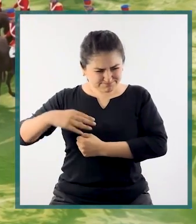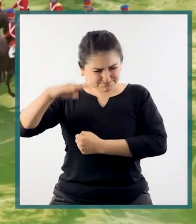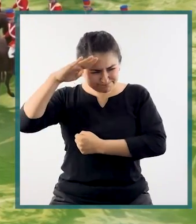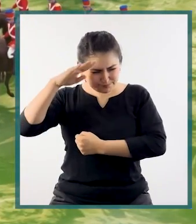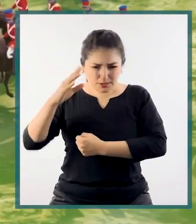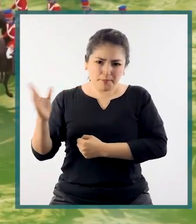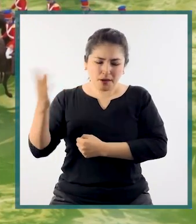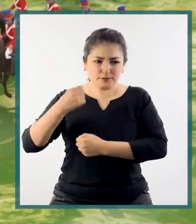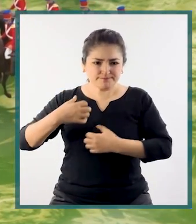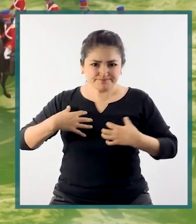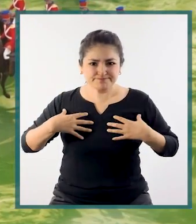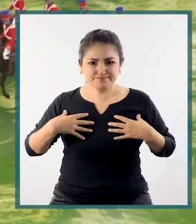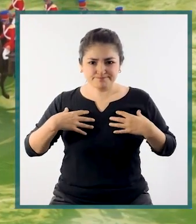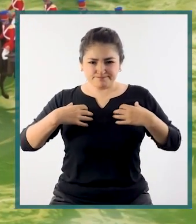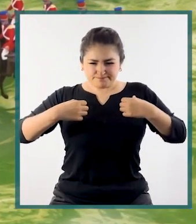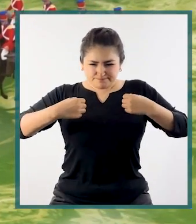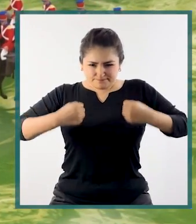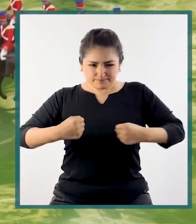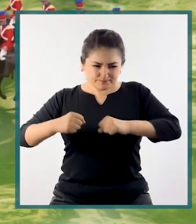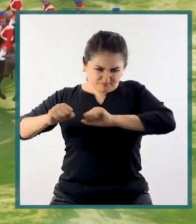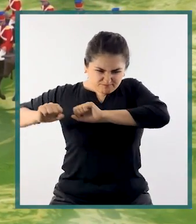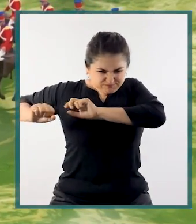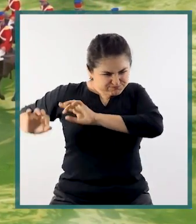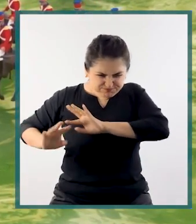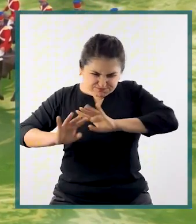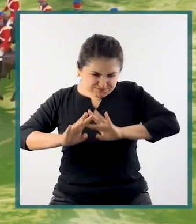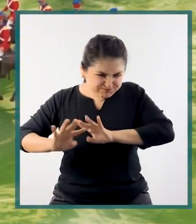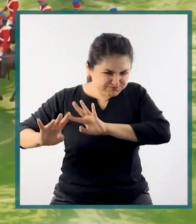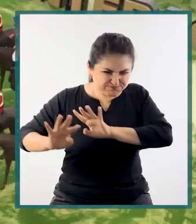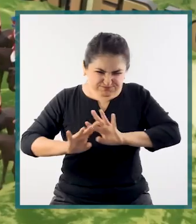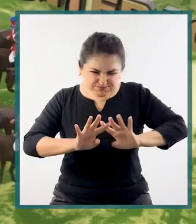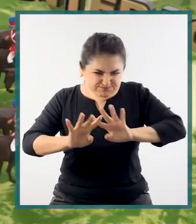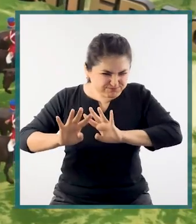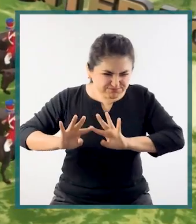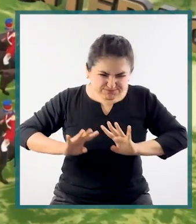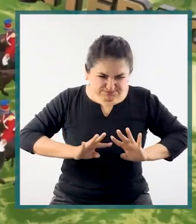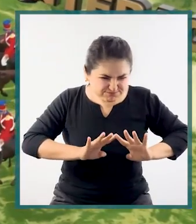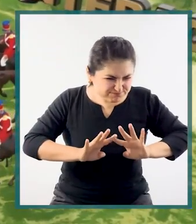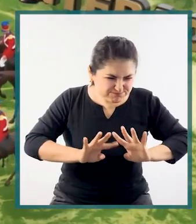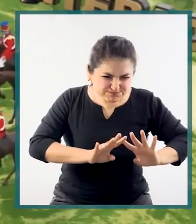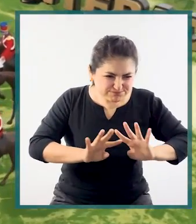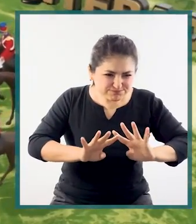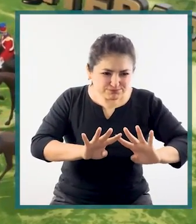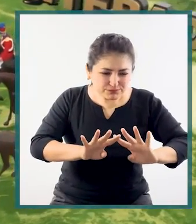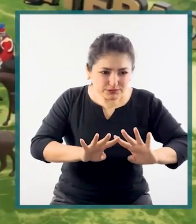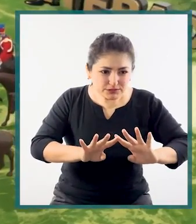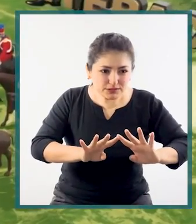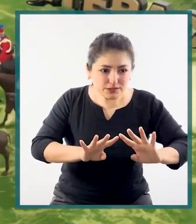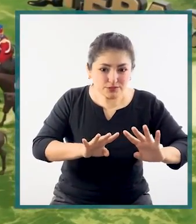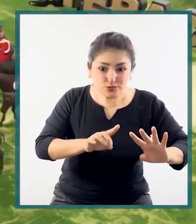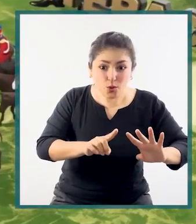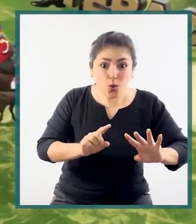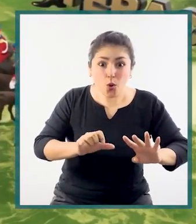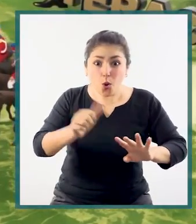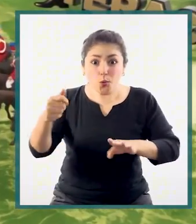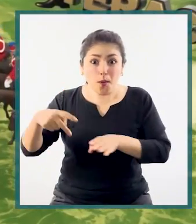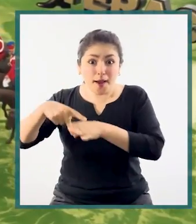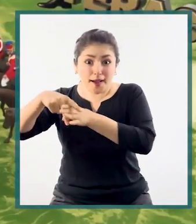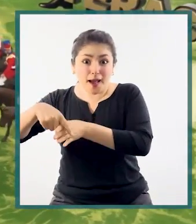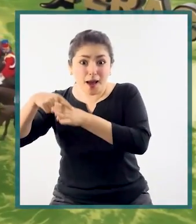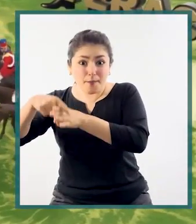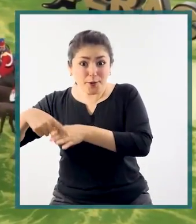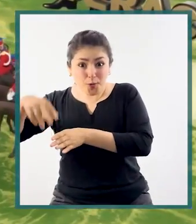Perú entraron frescos al campo de batalla y atacaron por la retaguardia, lo que aprovechó el resto de la Caballería